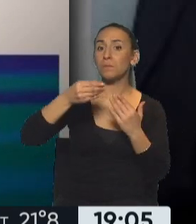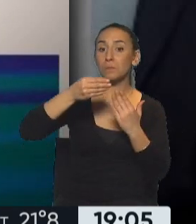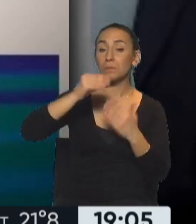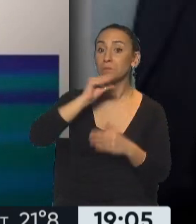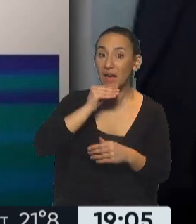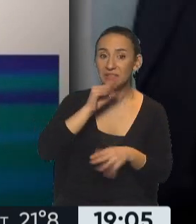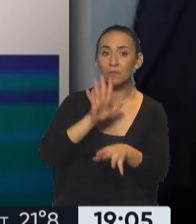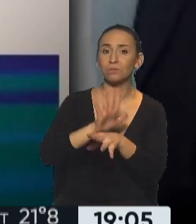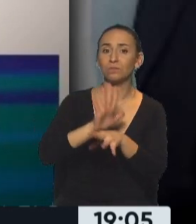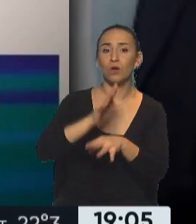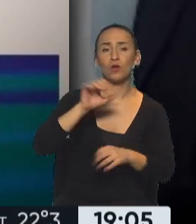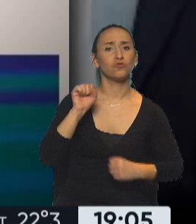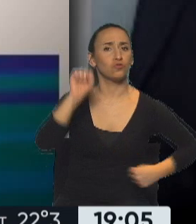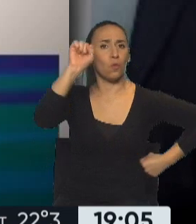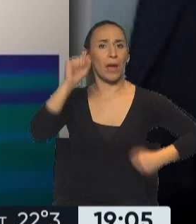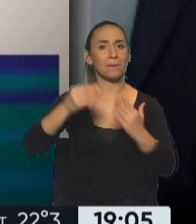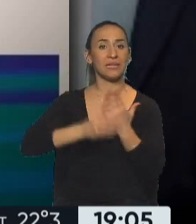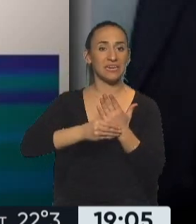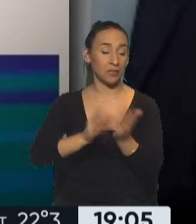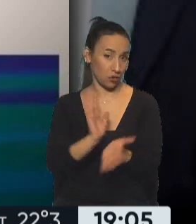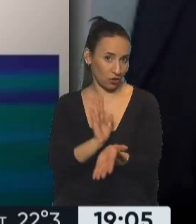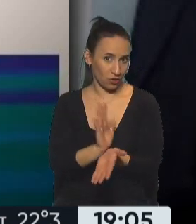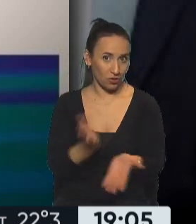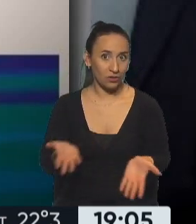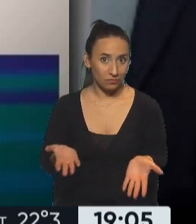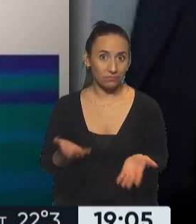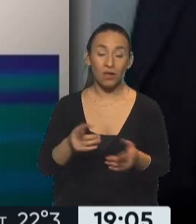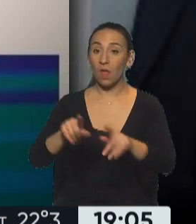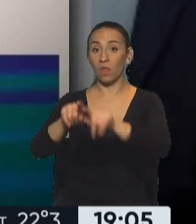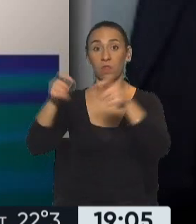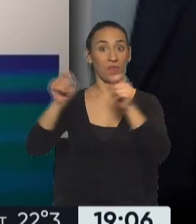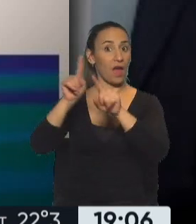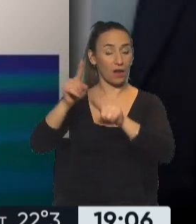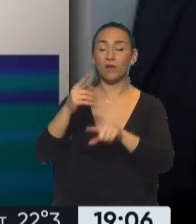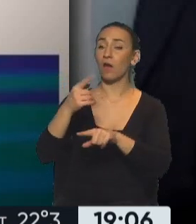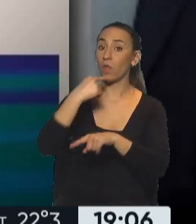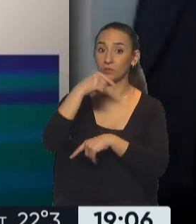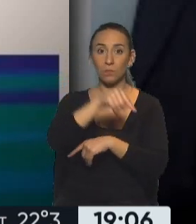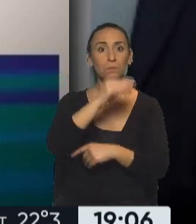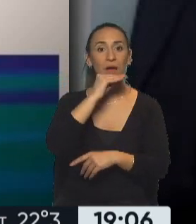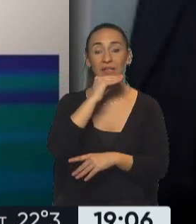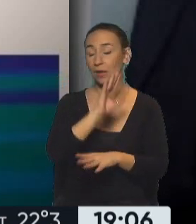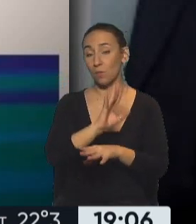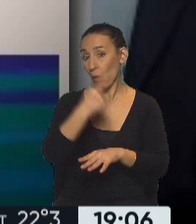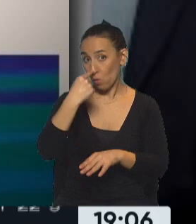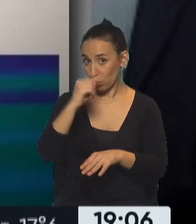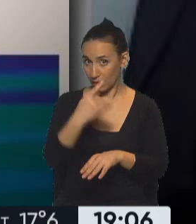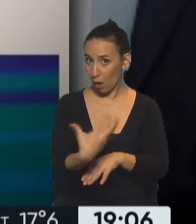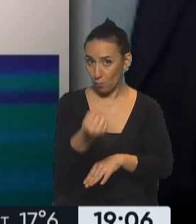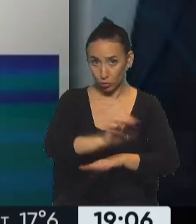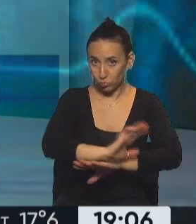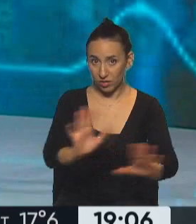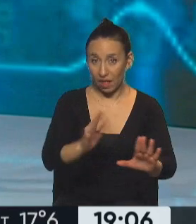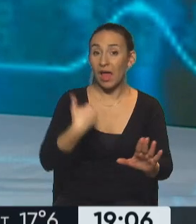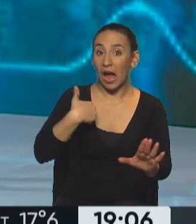este artículo del diario que hablan de Sergio Massa como la última posibilidad de que Argentina tiene